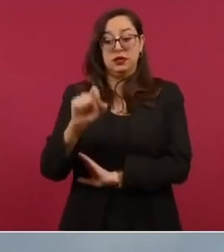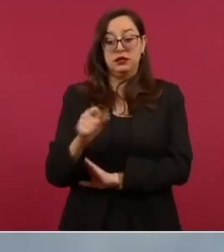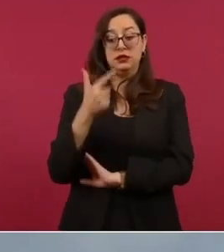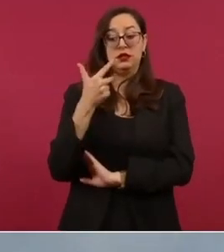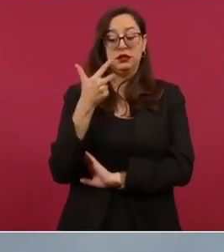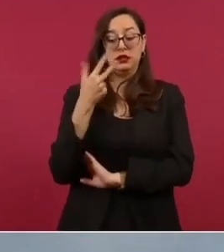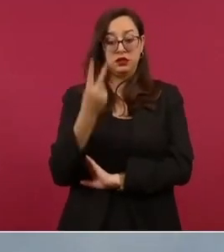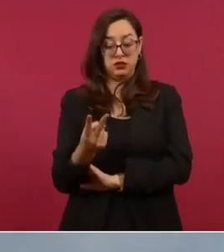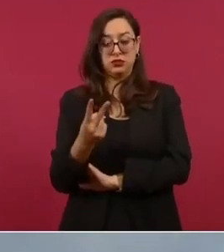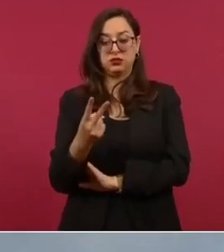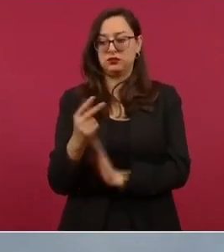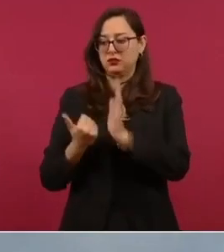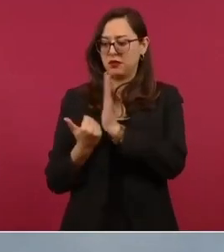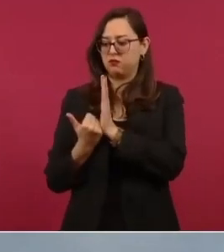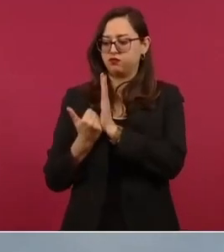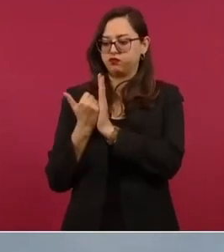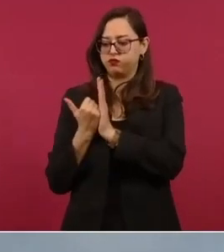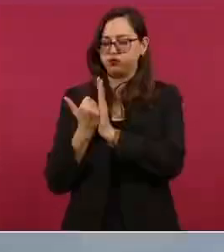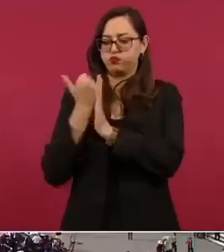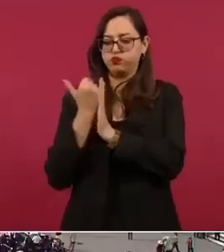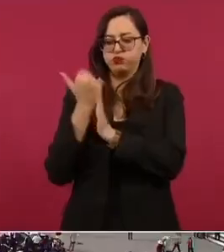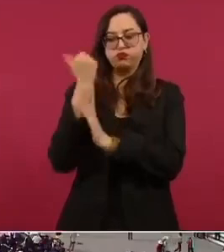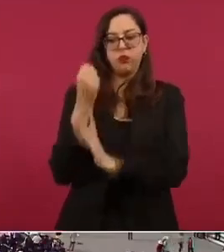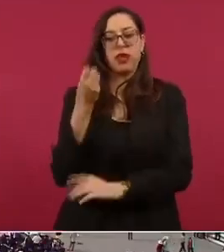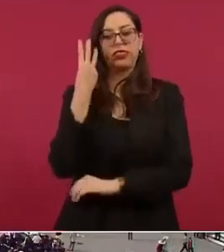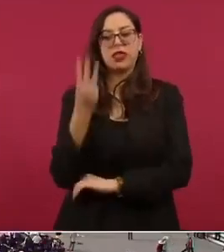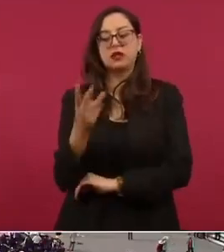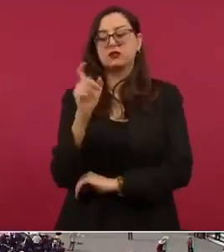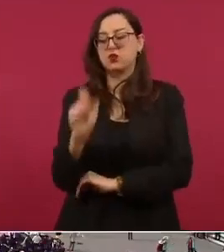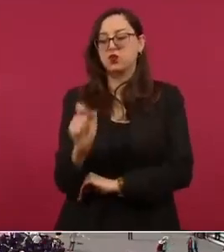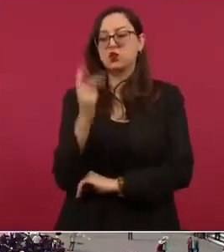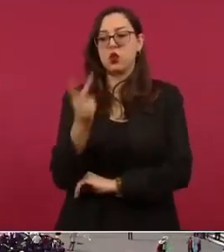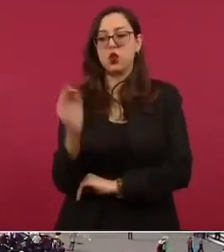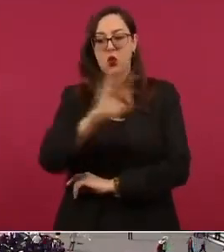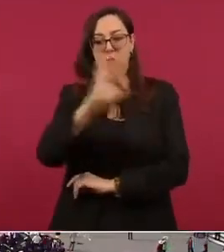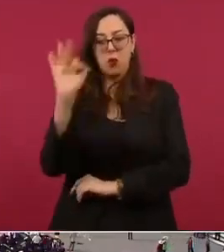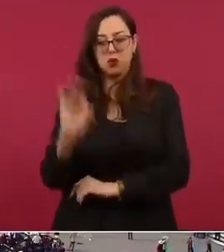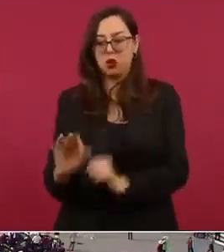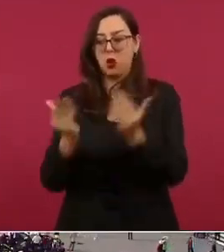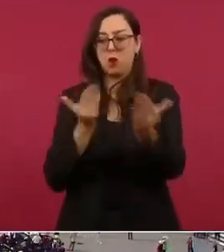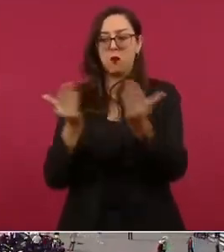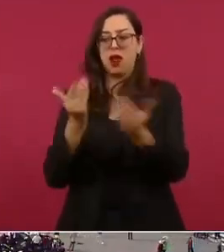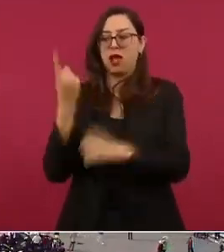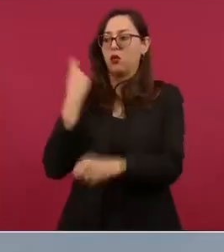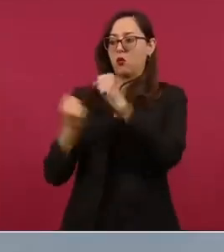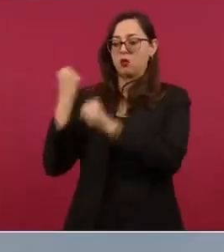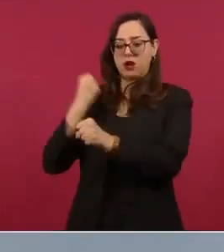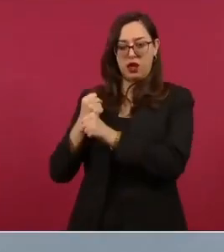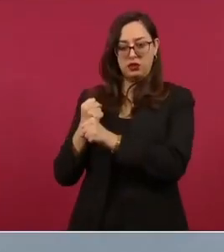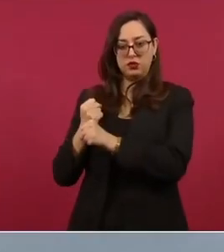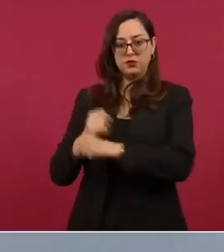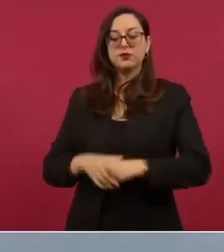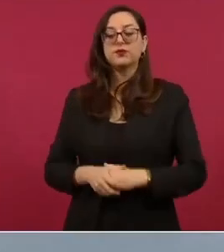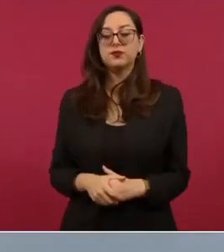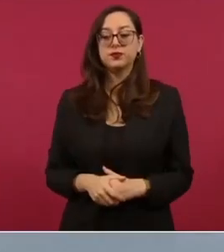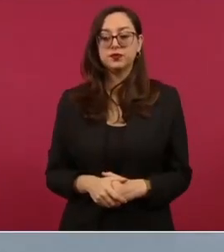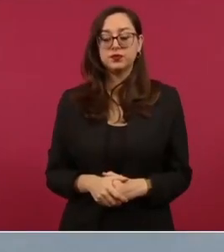ha crecido 3.2% con relación al mismo periodo del año anterior